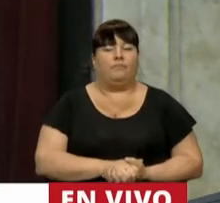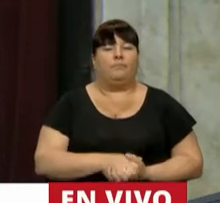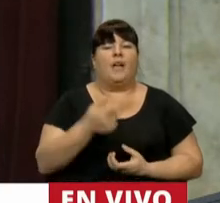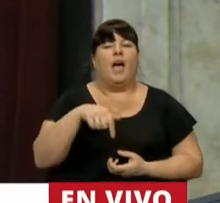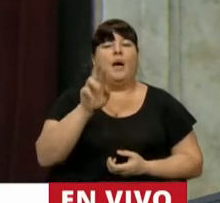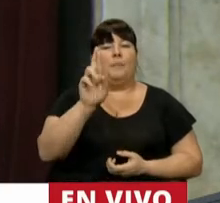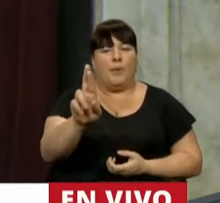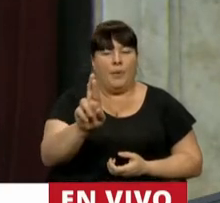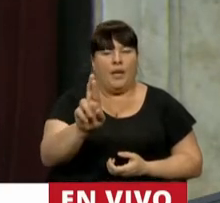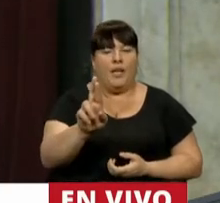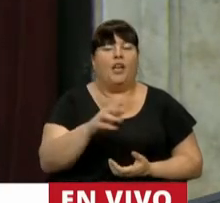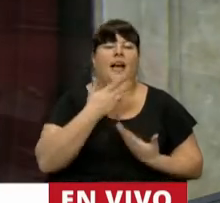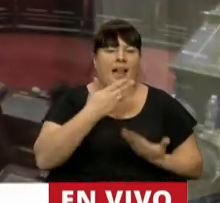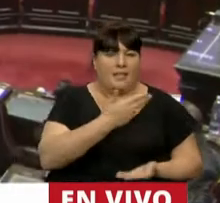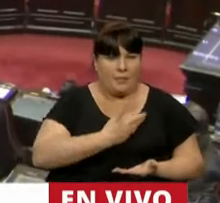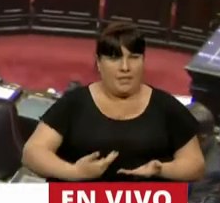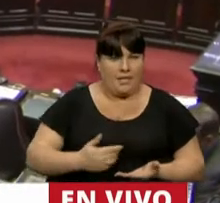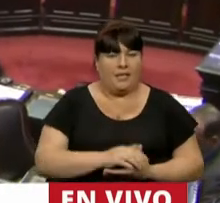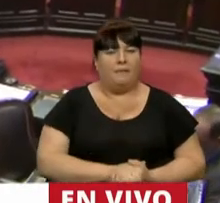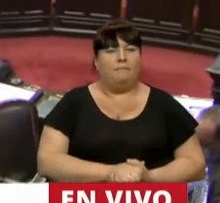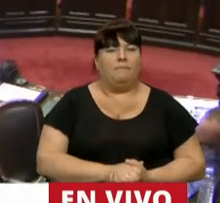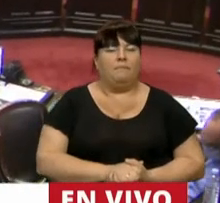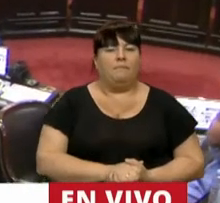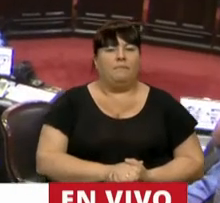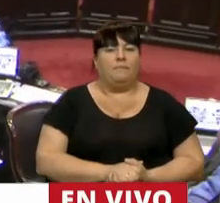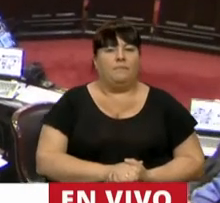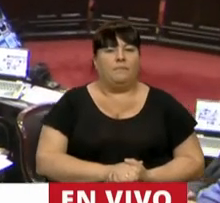de privilegio va a asuntos constitucionales. Gracias.